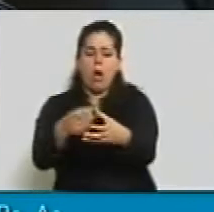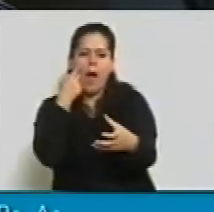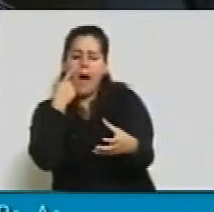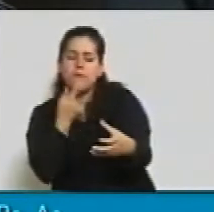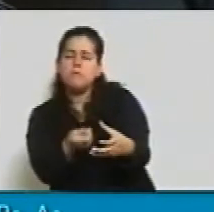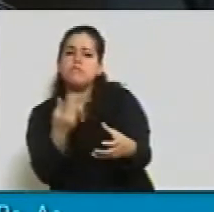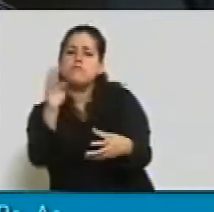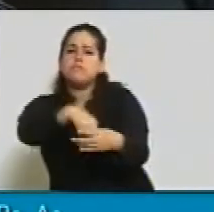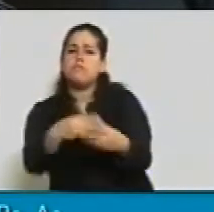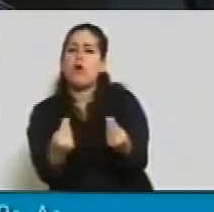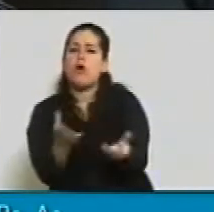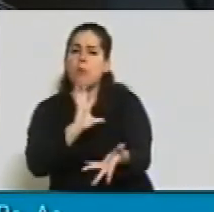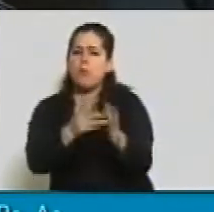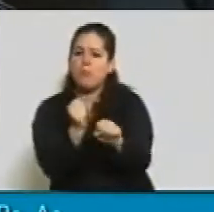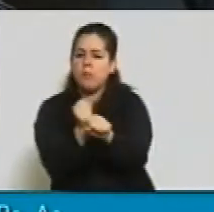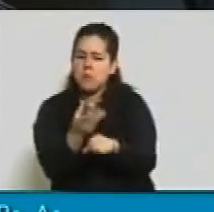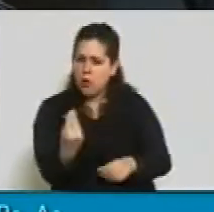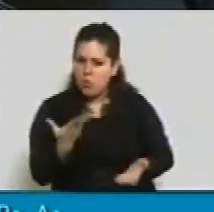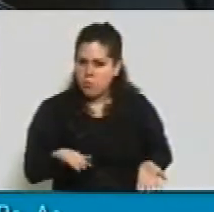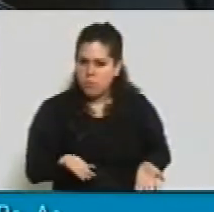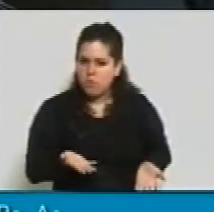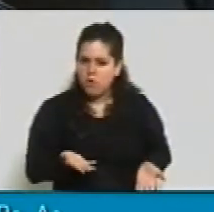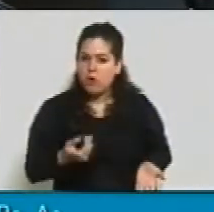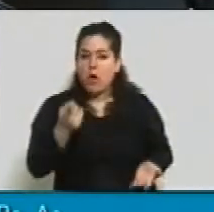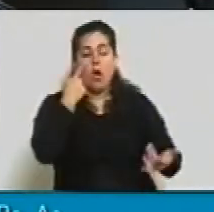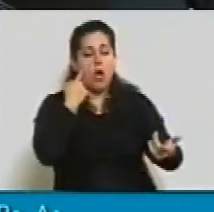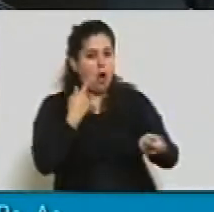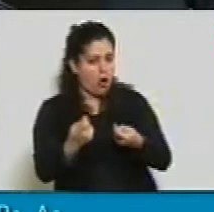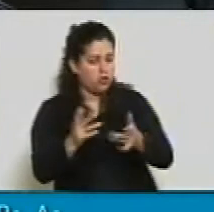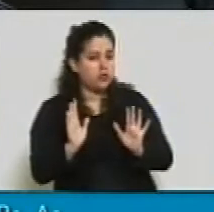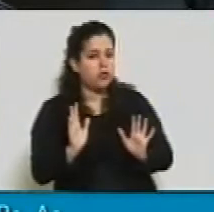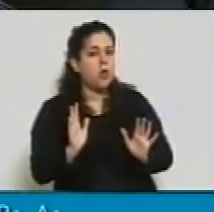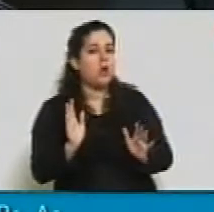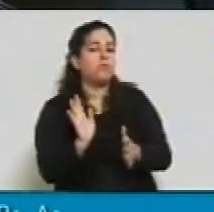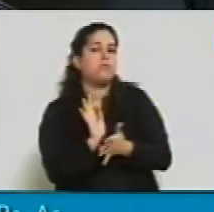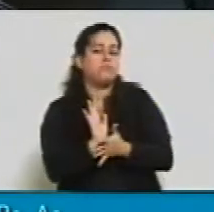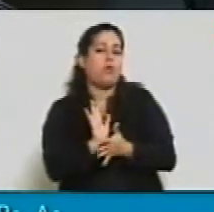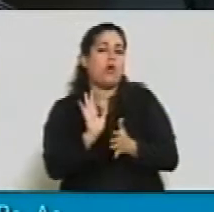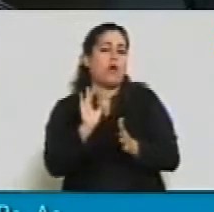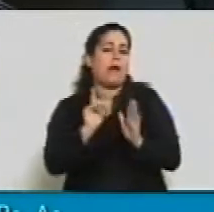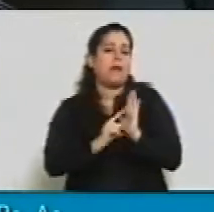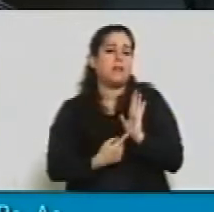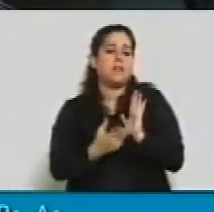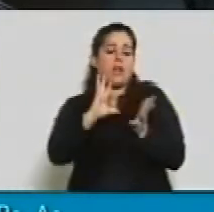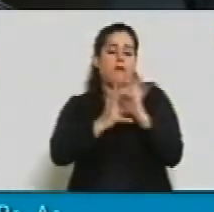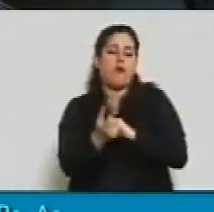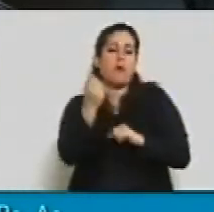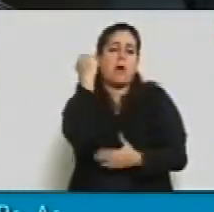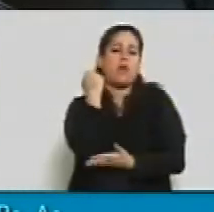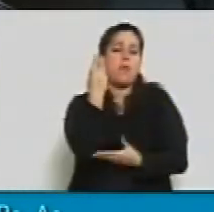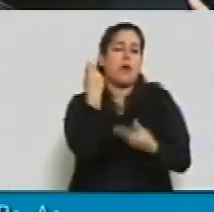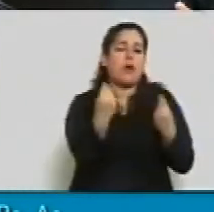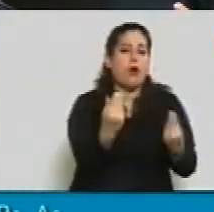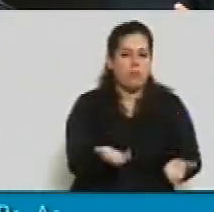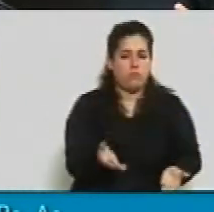abandonar en esta regulación las características modernas del funcionamiento de una economía